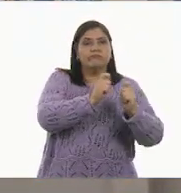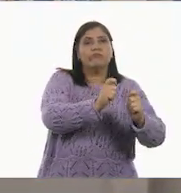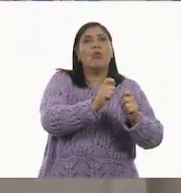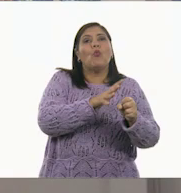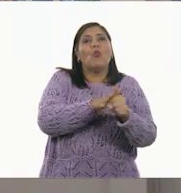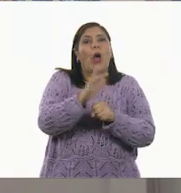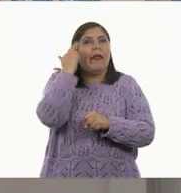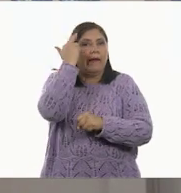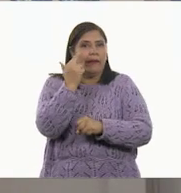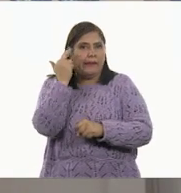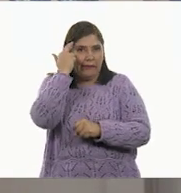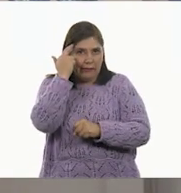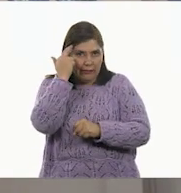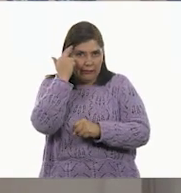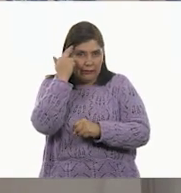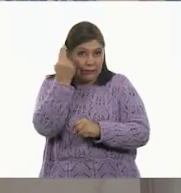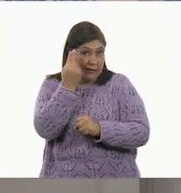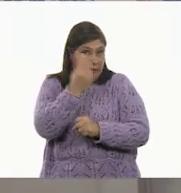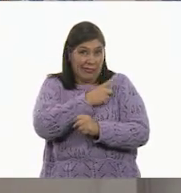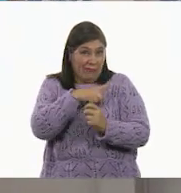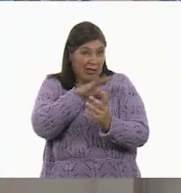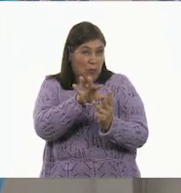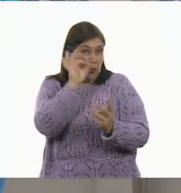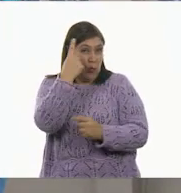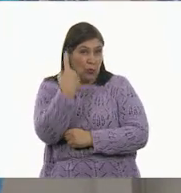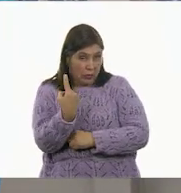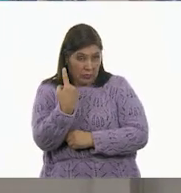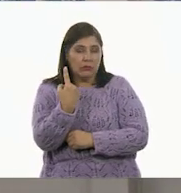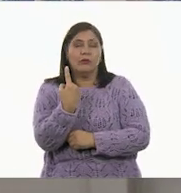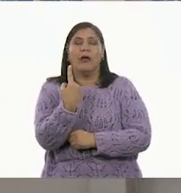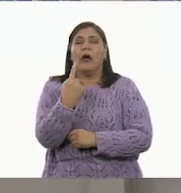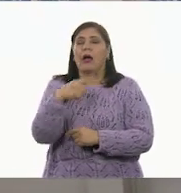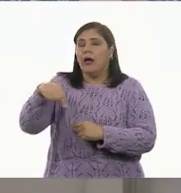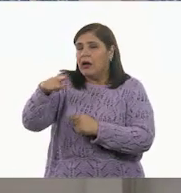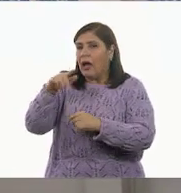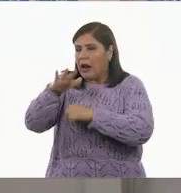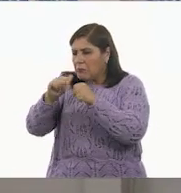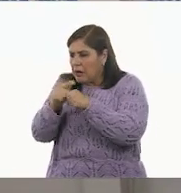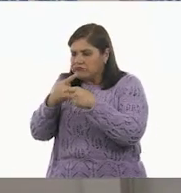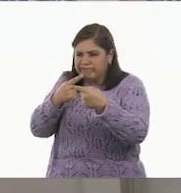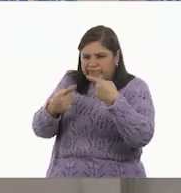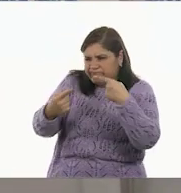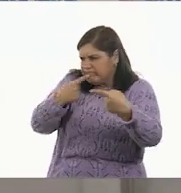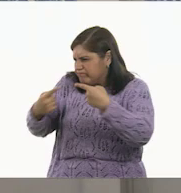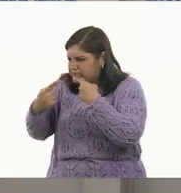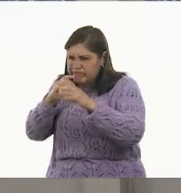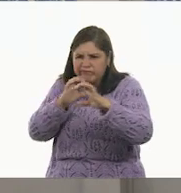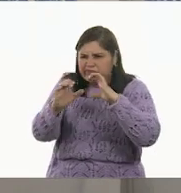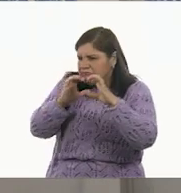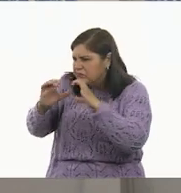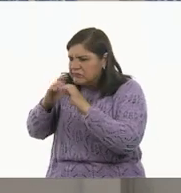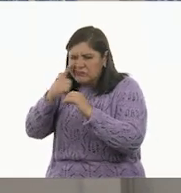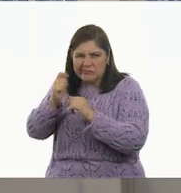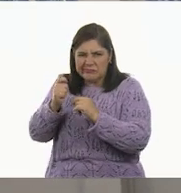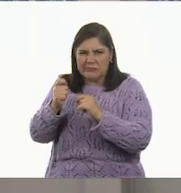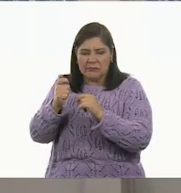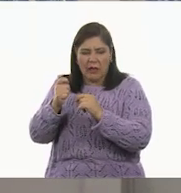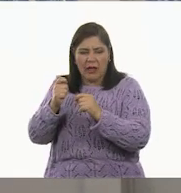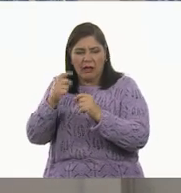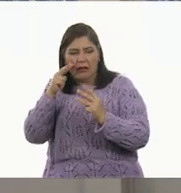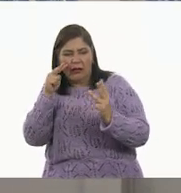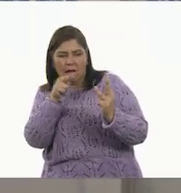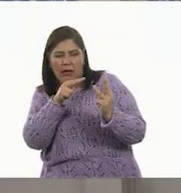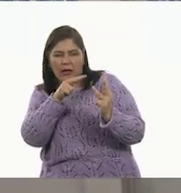Tras mucho de liberar, los animales se comunicaron hacia los leones